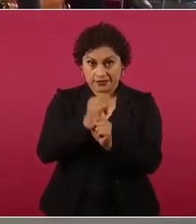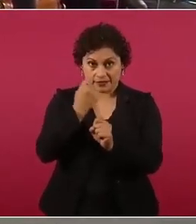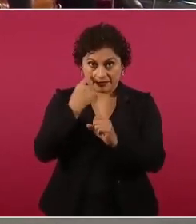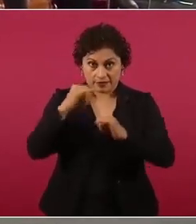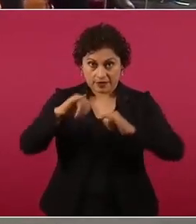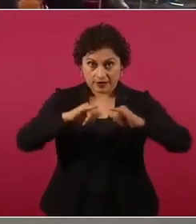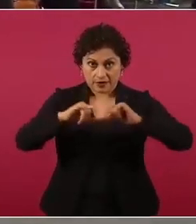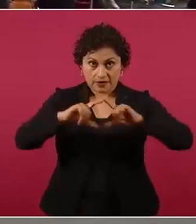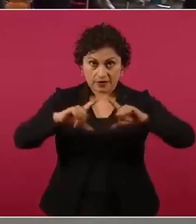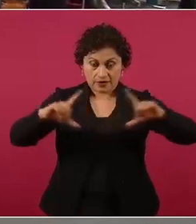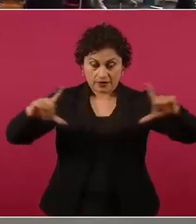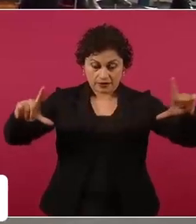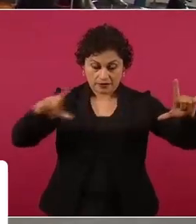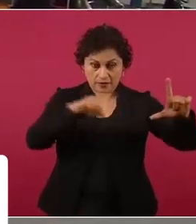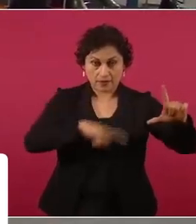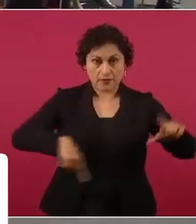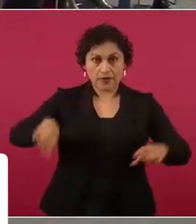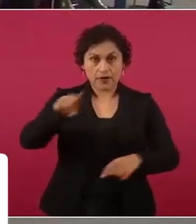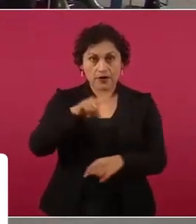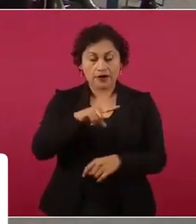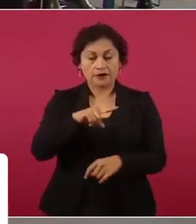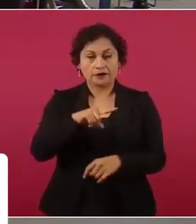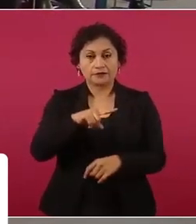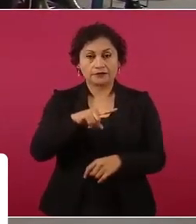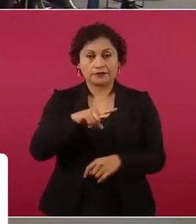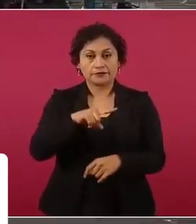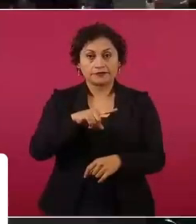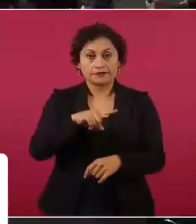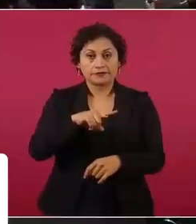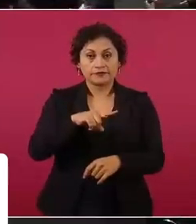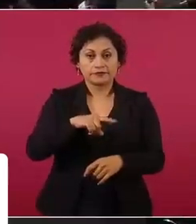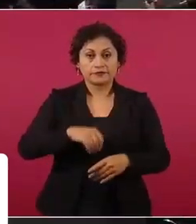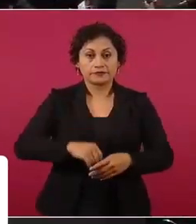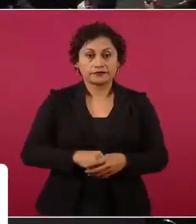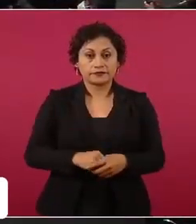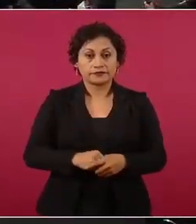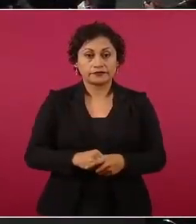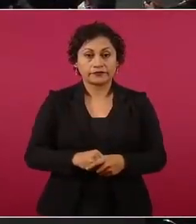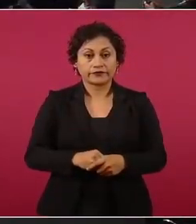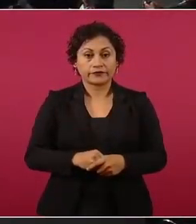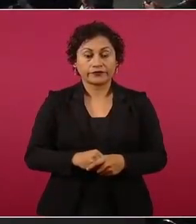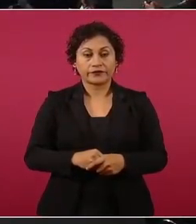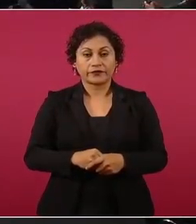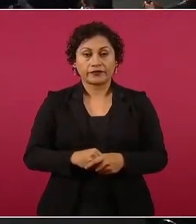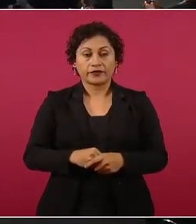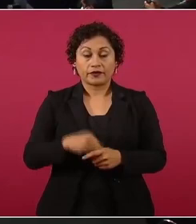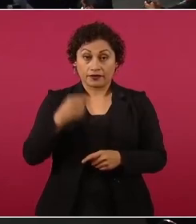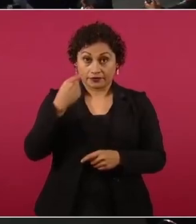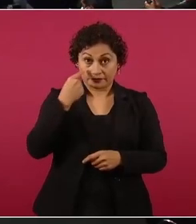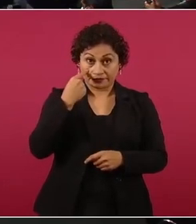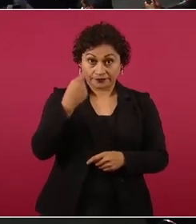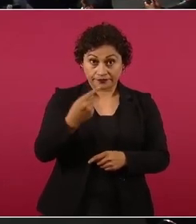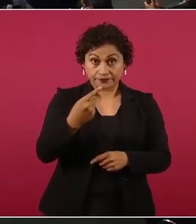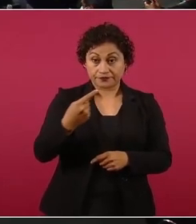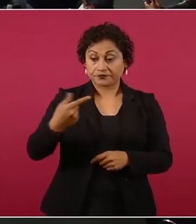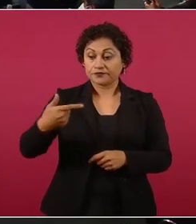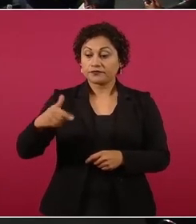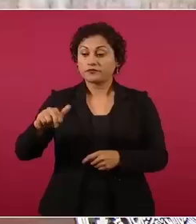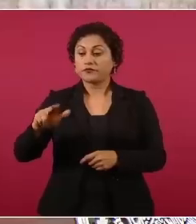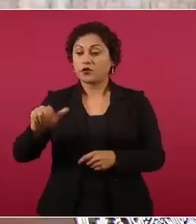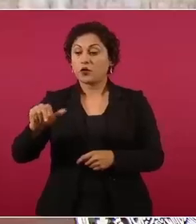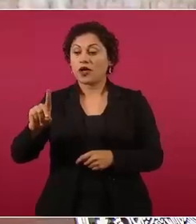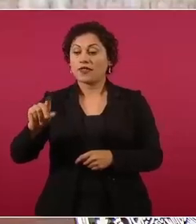dónde está Guadalupe y Calvo,